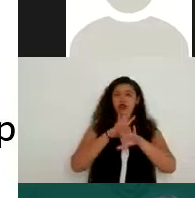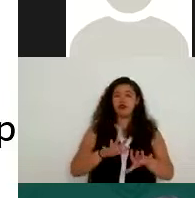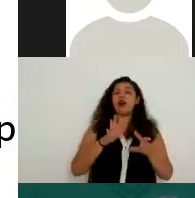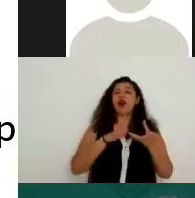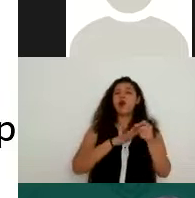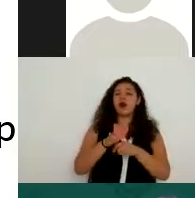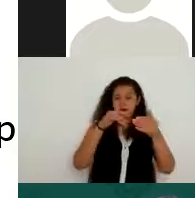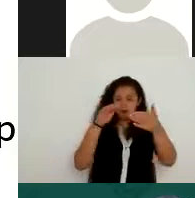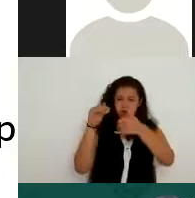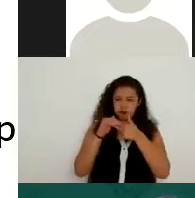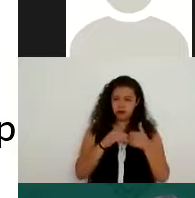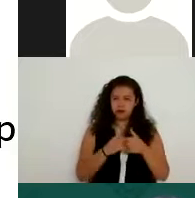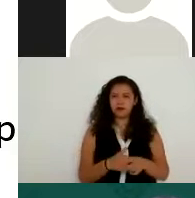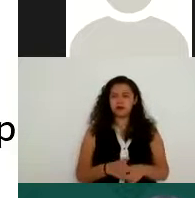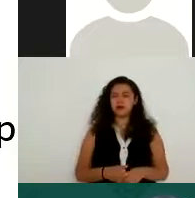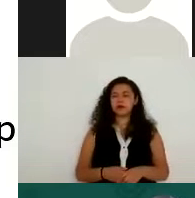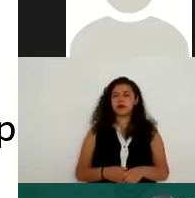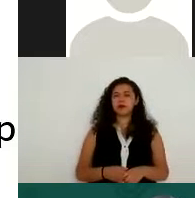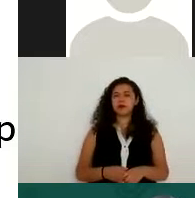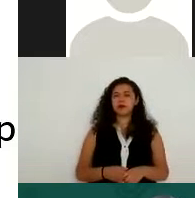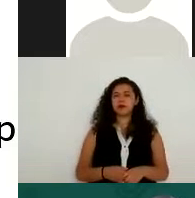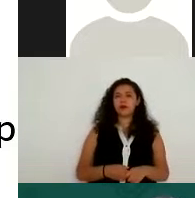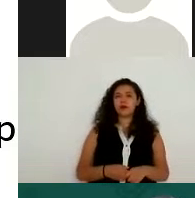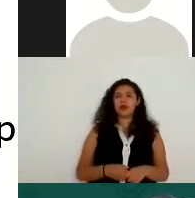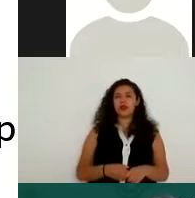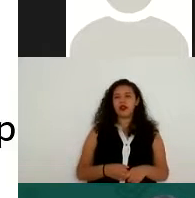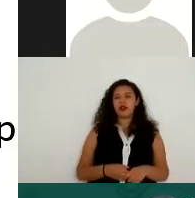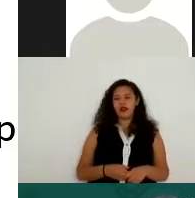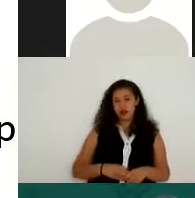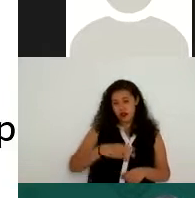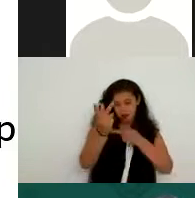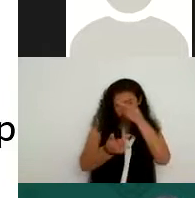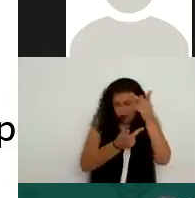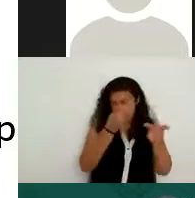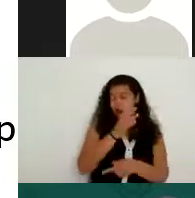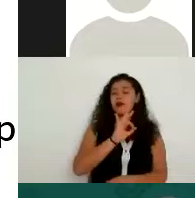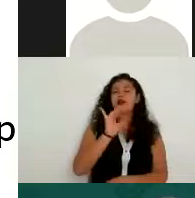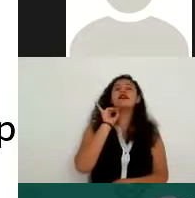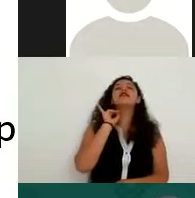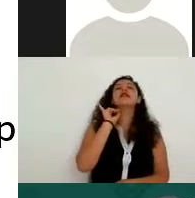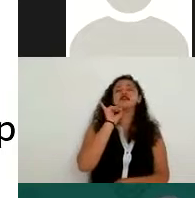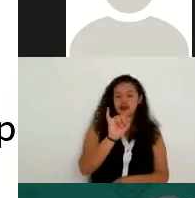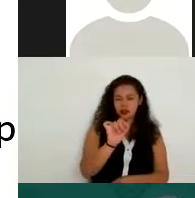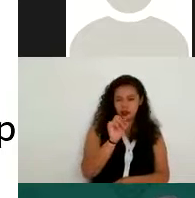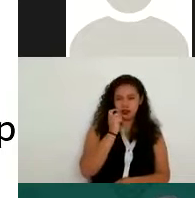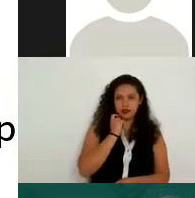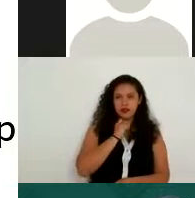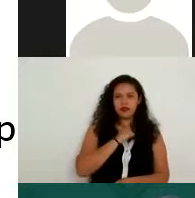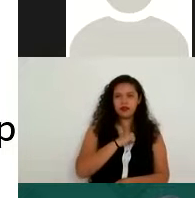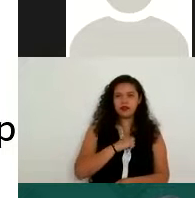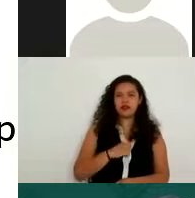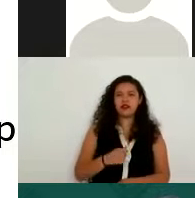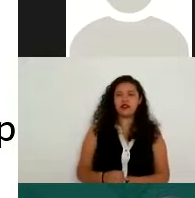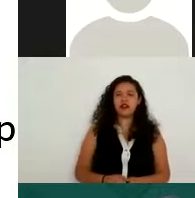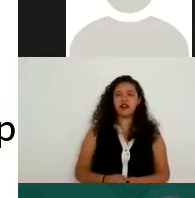solicitar, sí los puedes recabar, pero sí es importante este consentimiento y que se le haga de